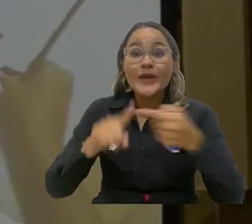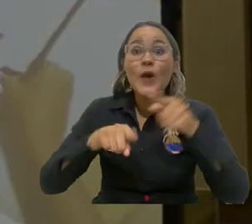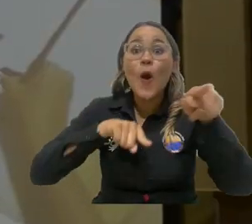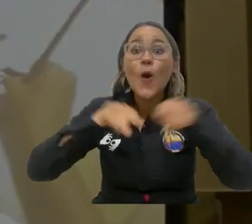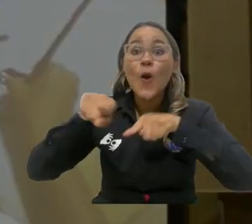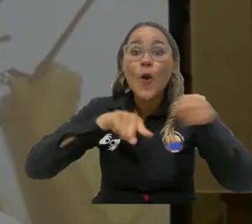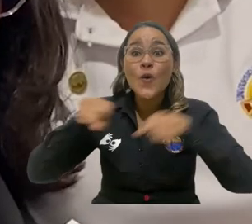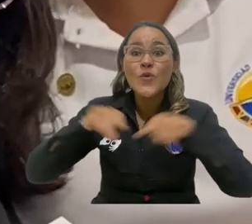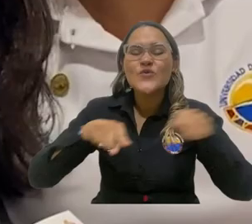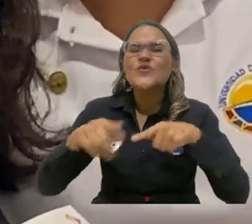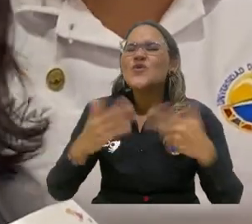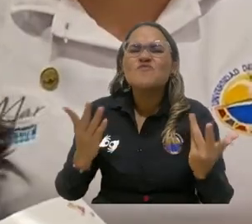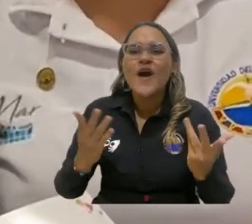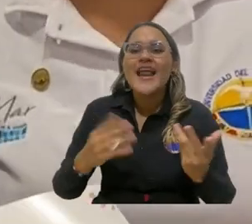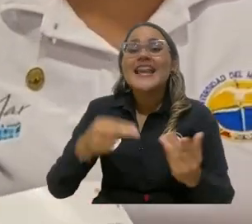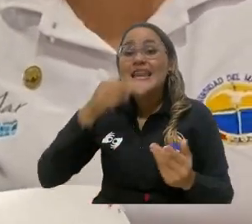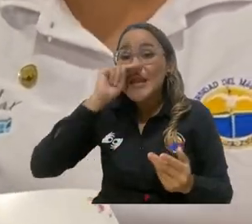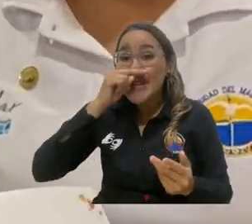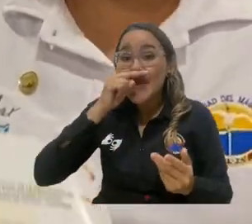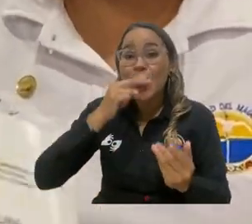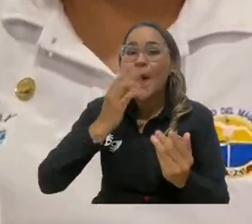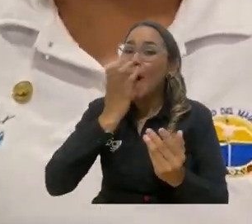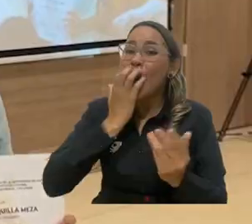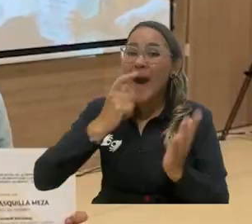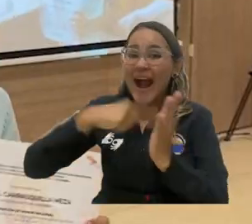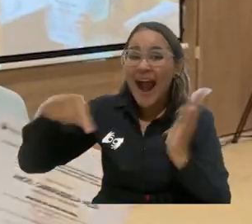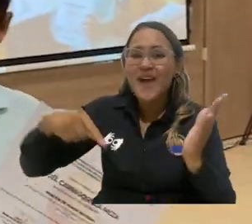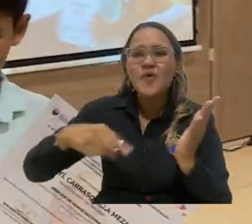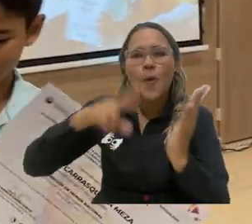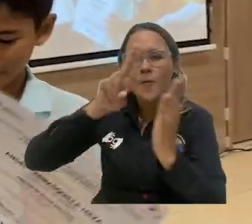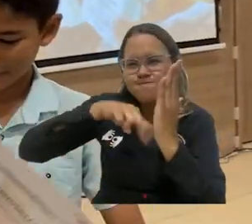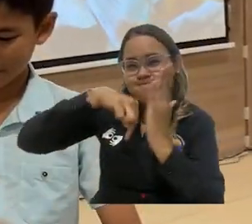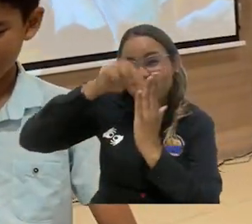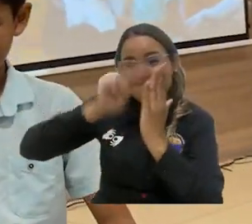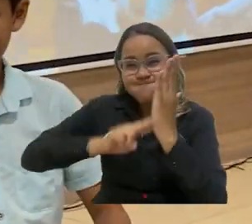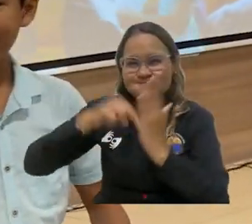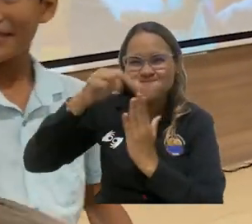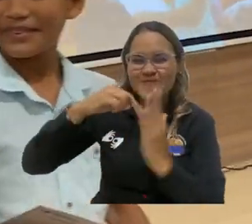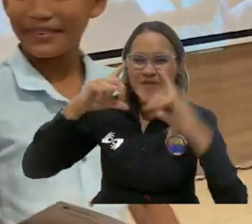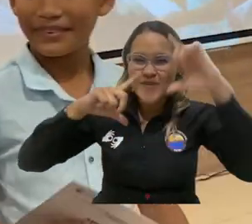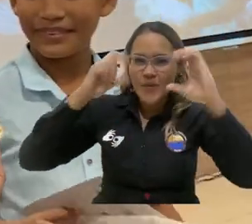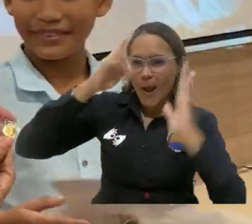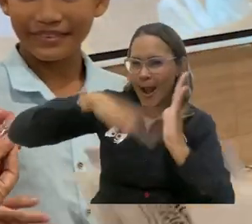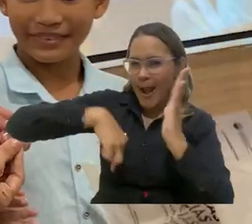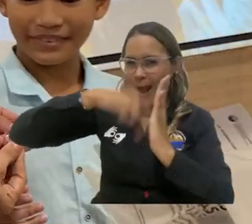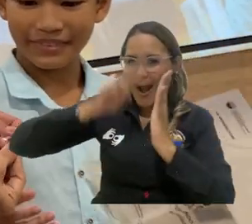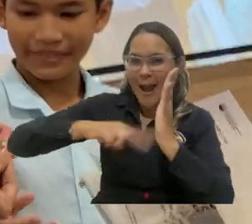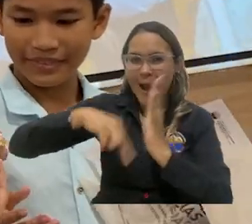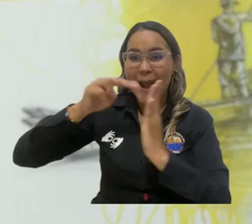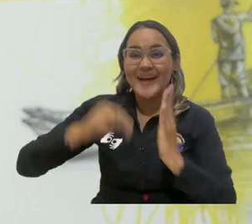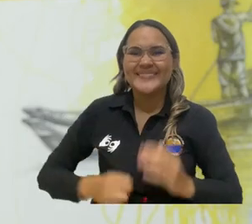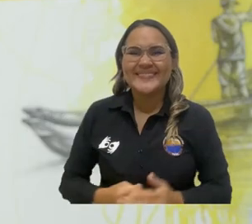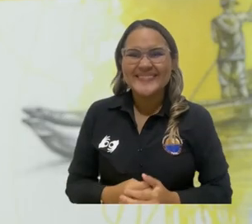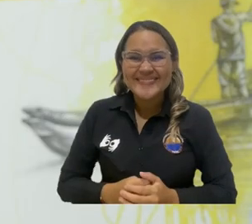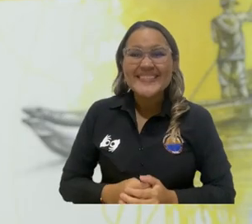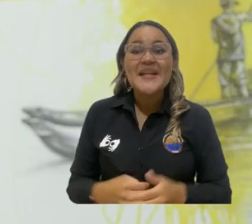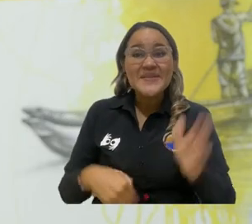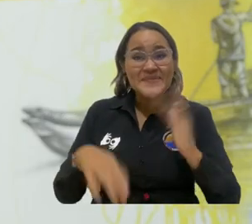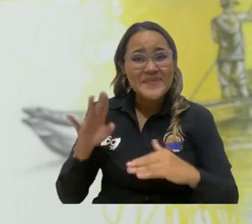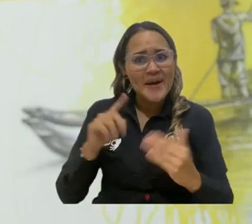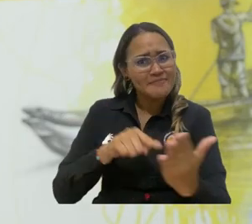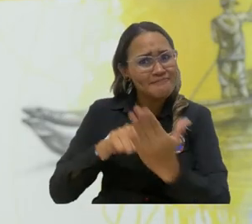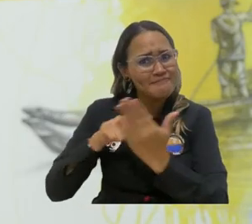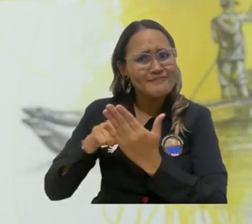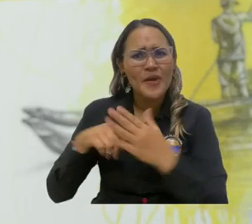espacio para la premiación del concurso Los Niños Pintan a Gabo, quienes en sus trabajos le dieron vida a la obra del Nobel. Alcanzamos a